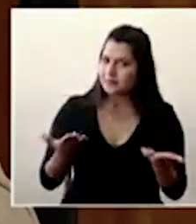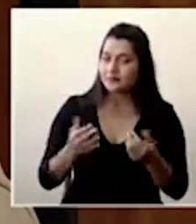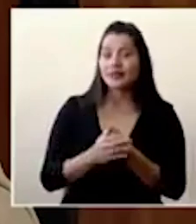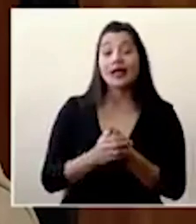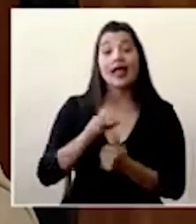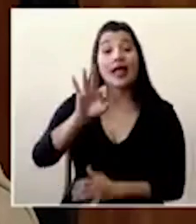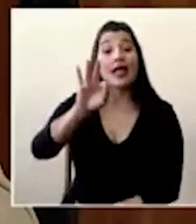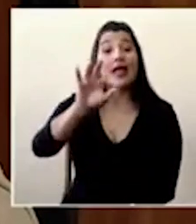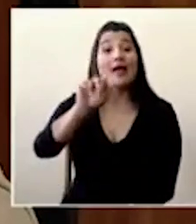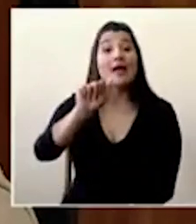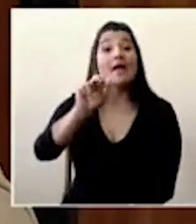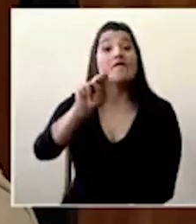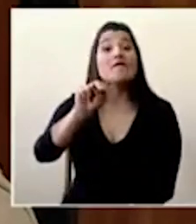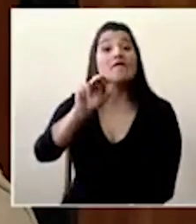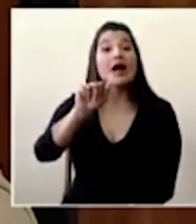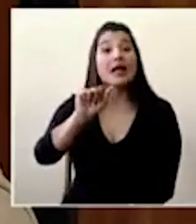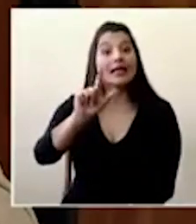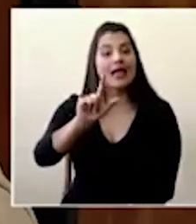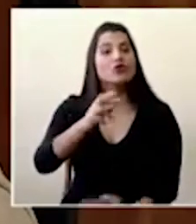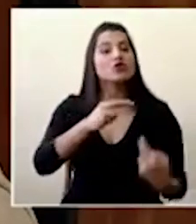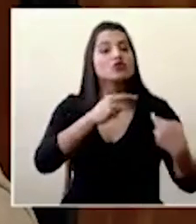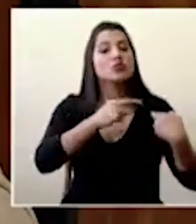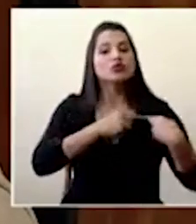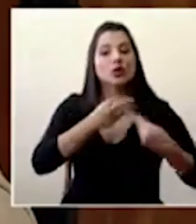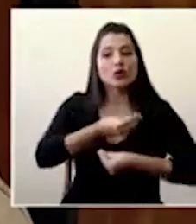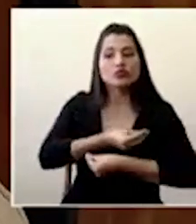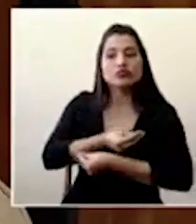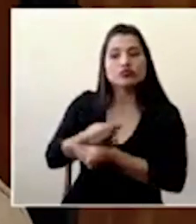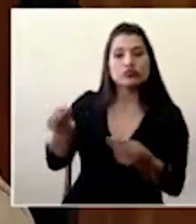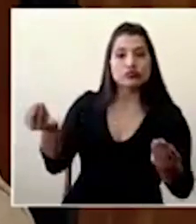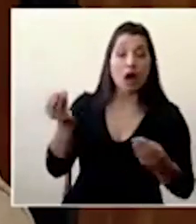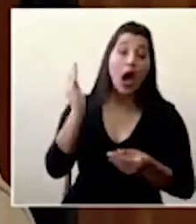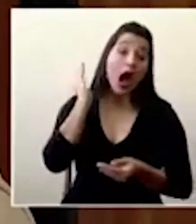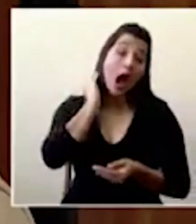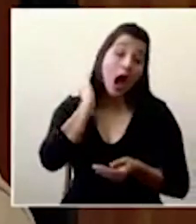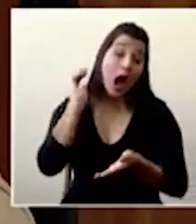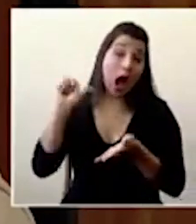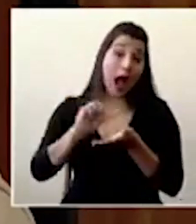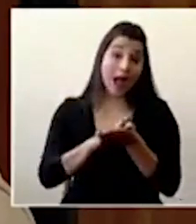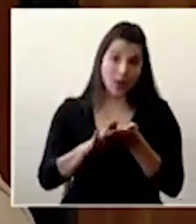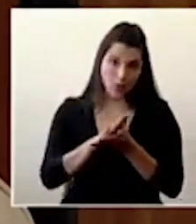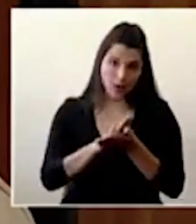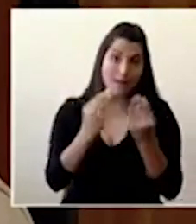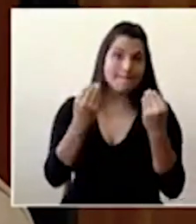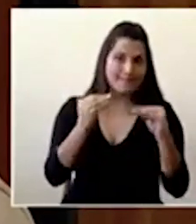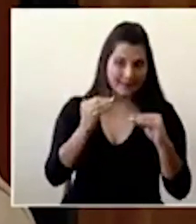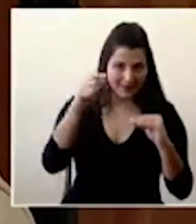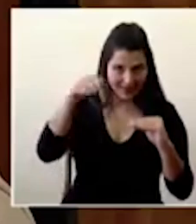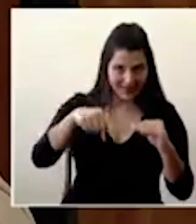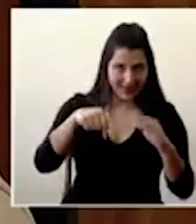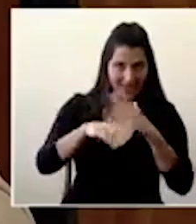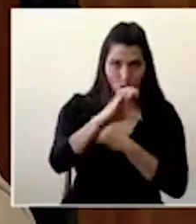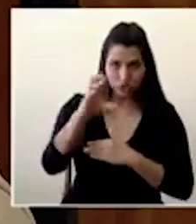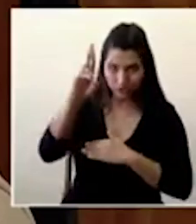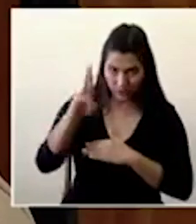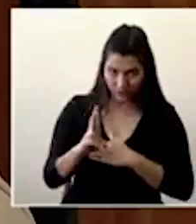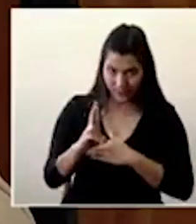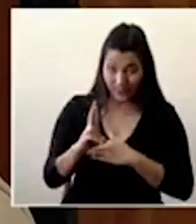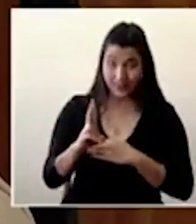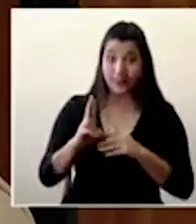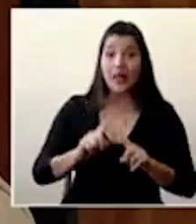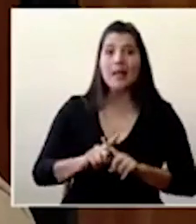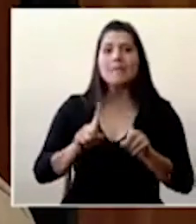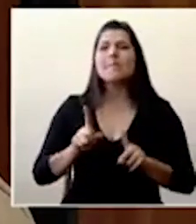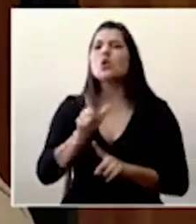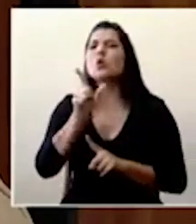La FANAL es quien distribuye el alcohol y vende el alcohol en este país. Quien realmente produce el alcohol son